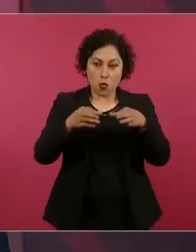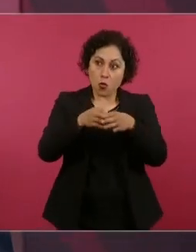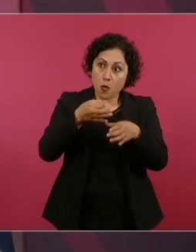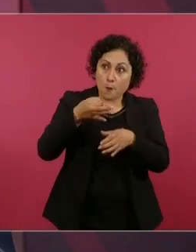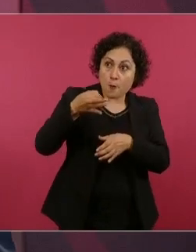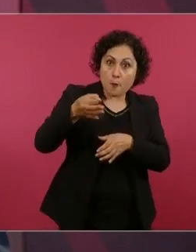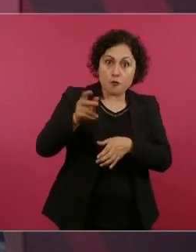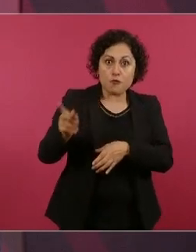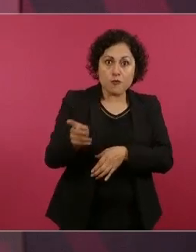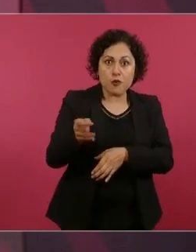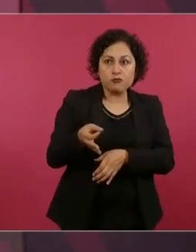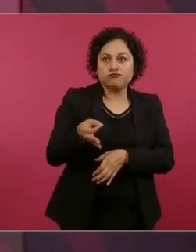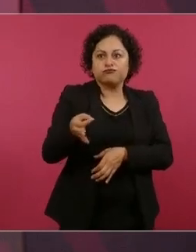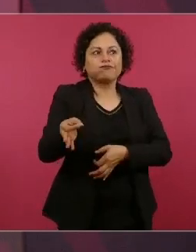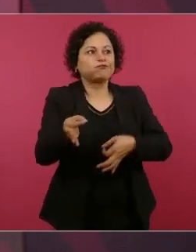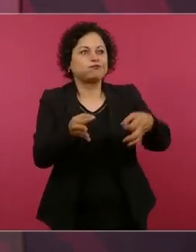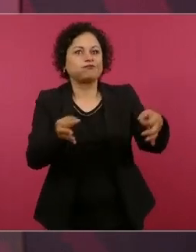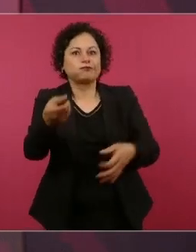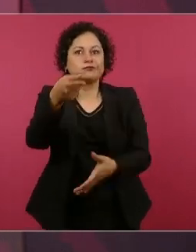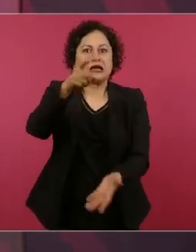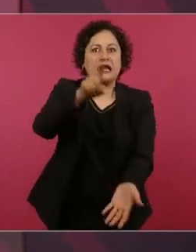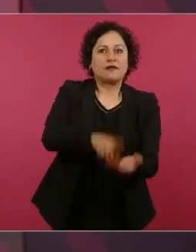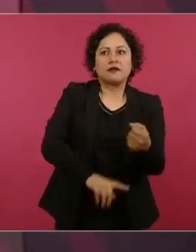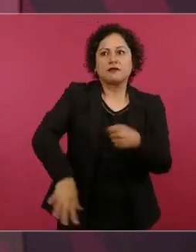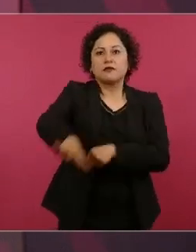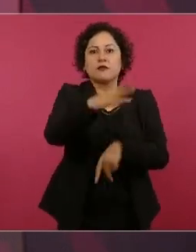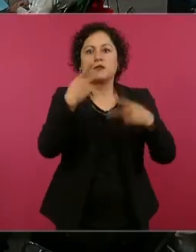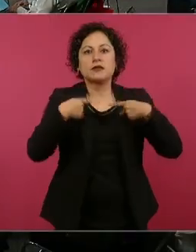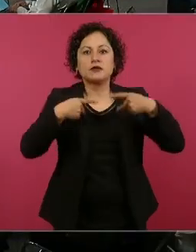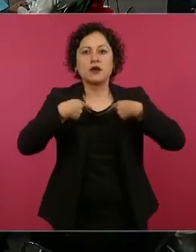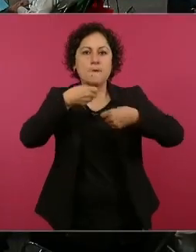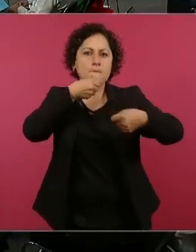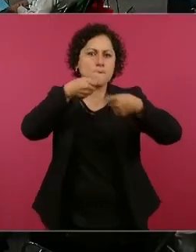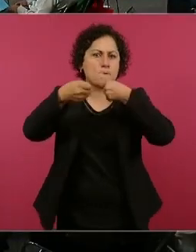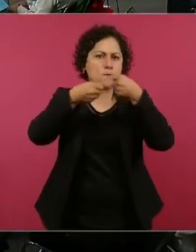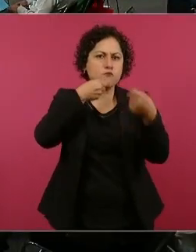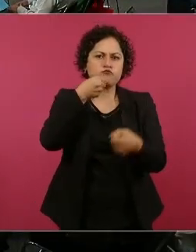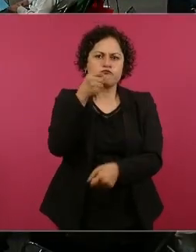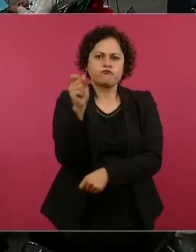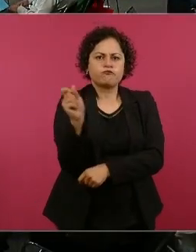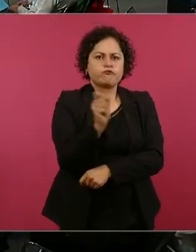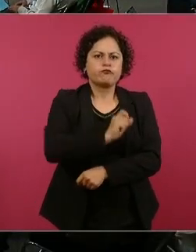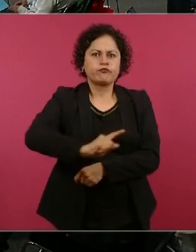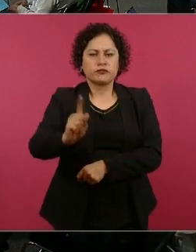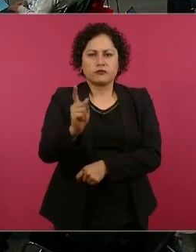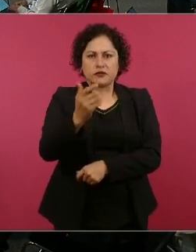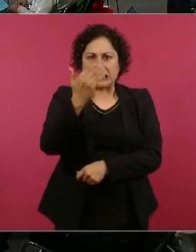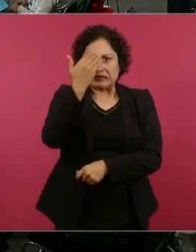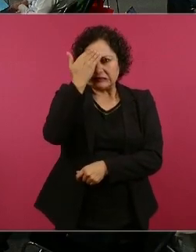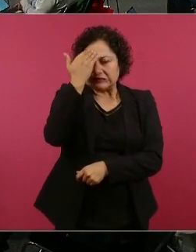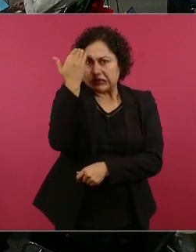Ya lo dijo el licenciado,